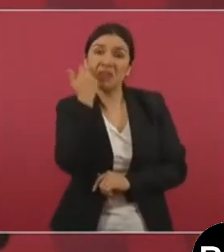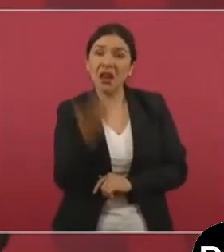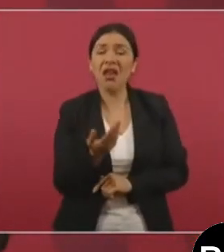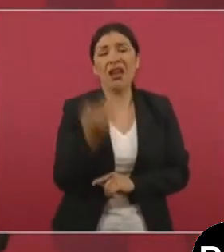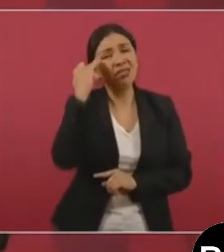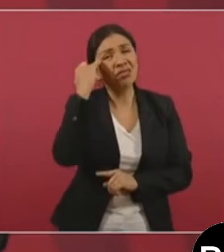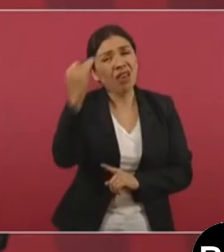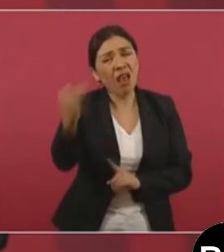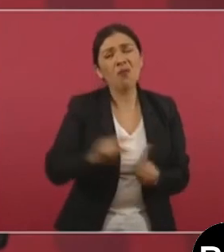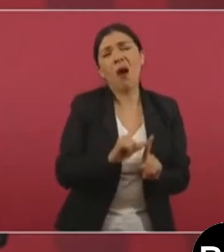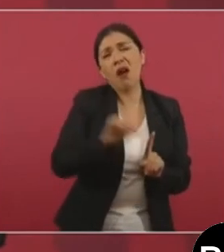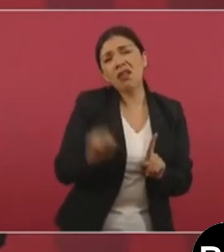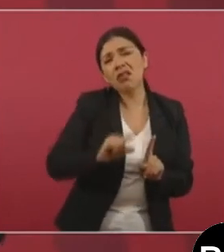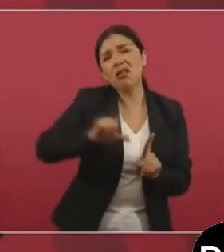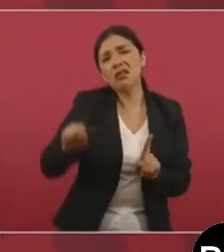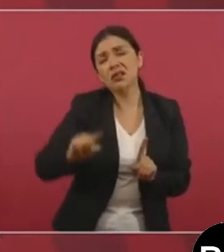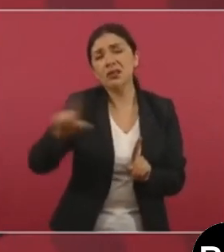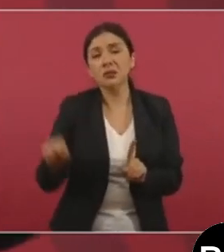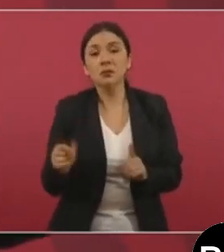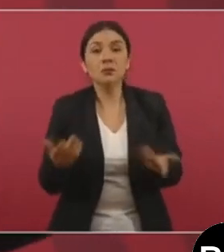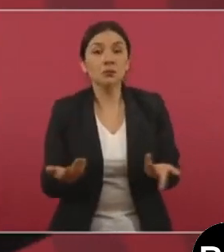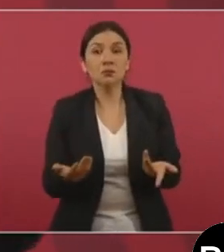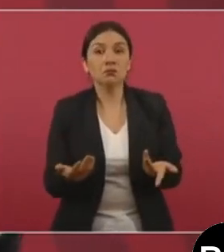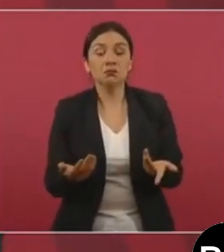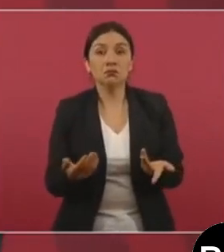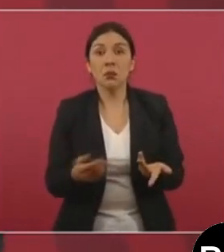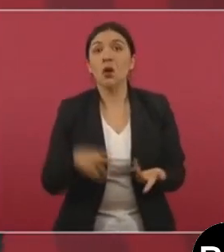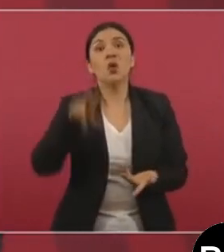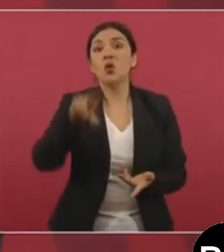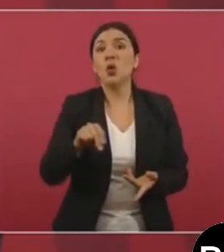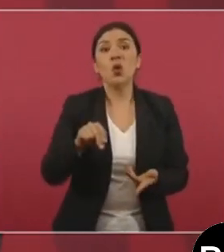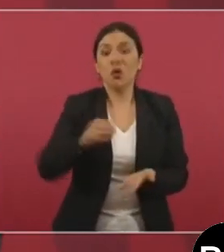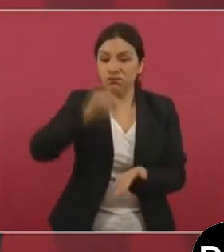o sea, no se va a aprobar nada,